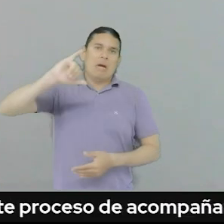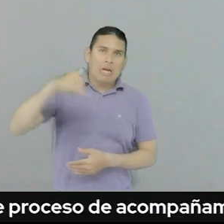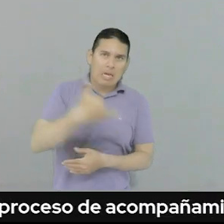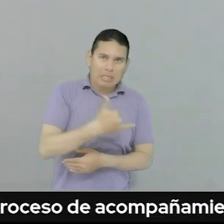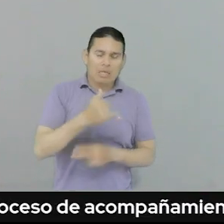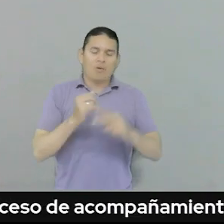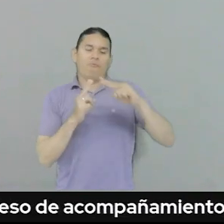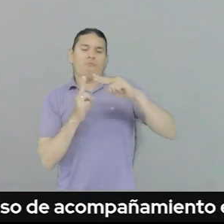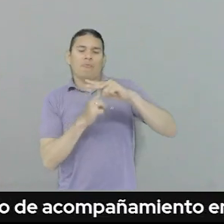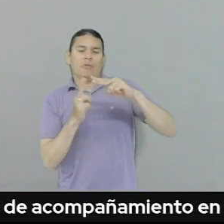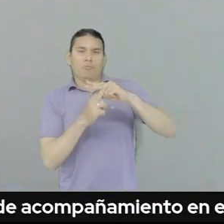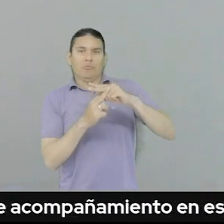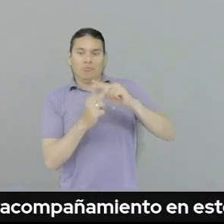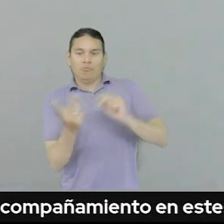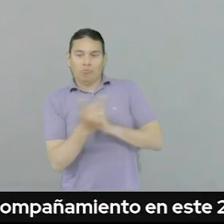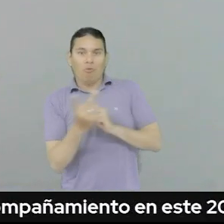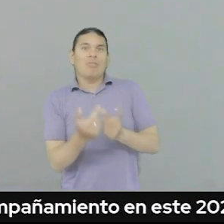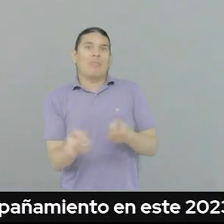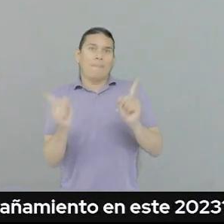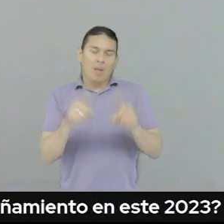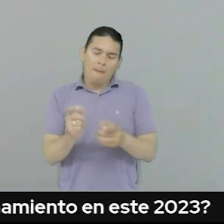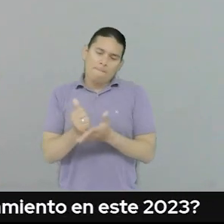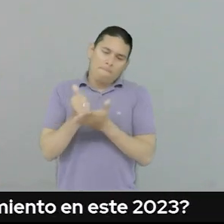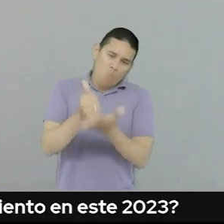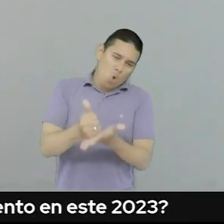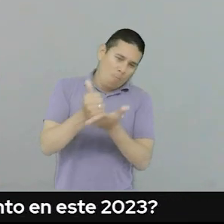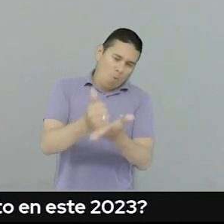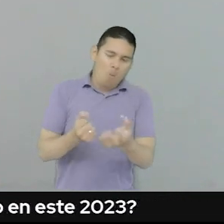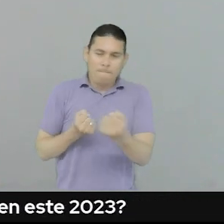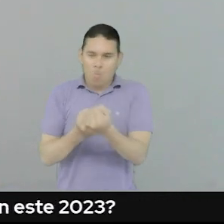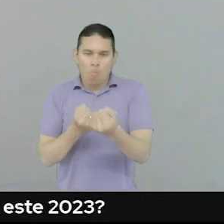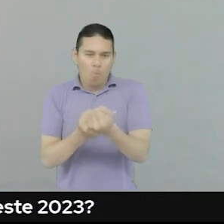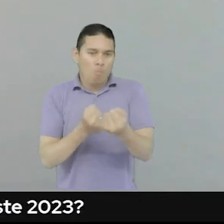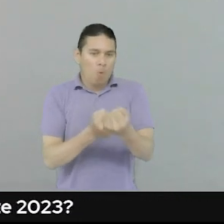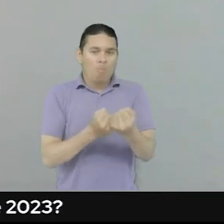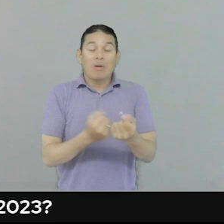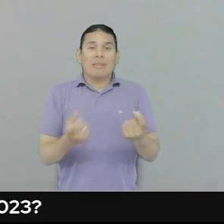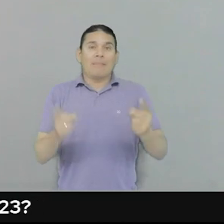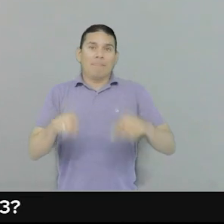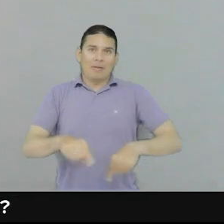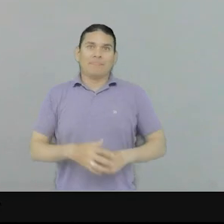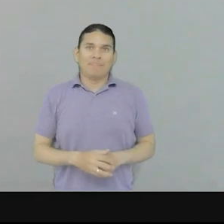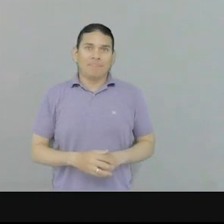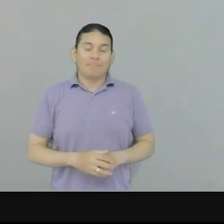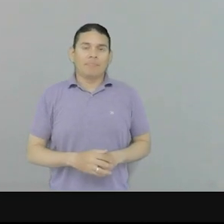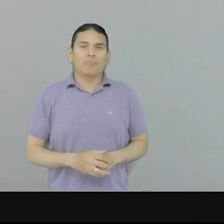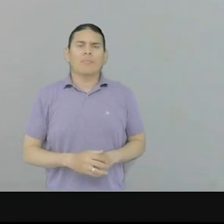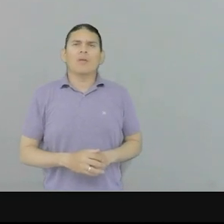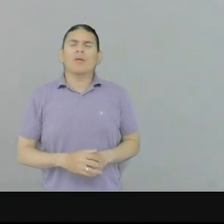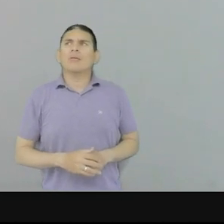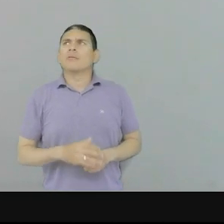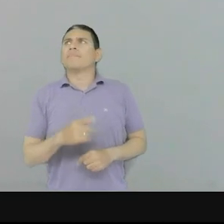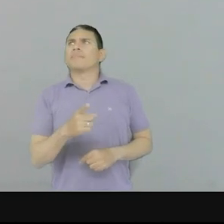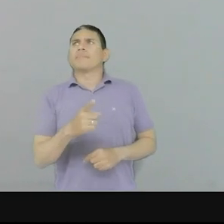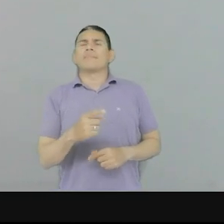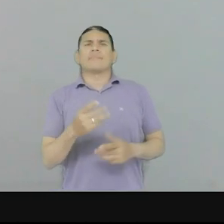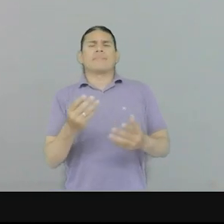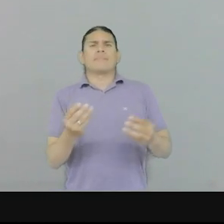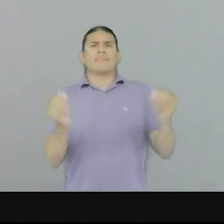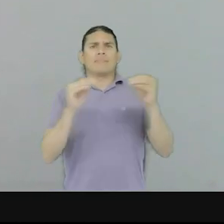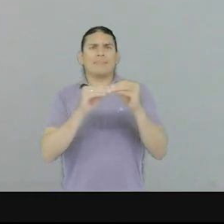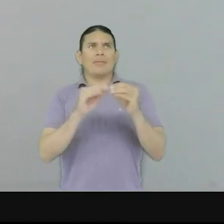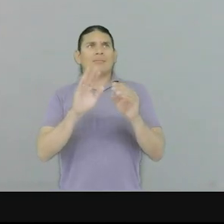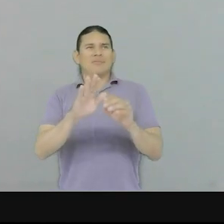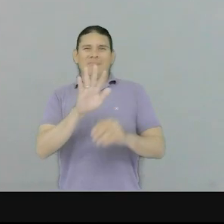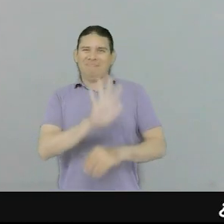Aracataca y Fundación, es decir, que estos dos territorios también están en su momento de formulación. Por otro lado, tenemos el